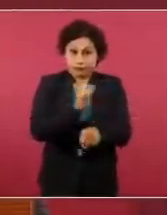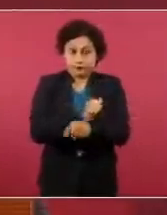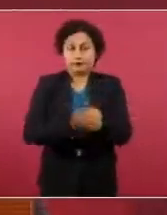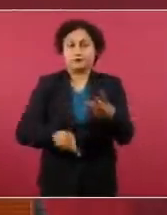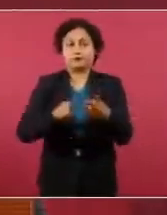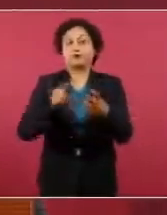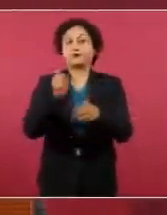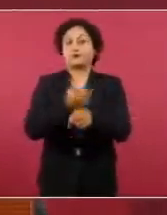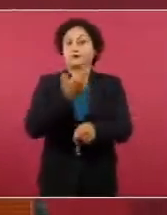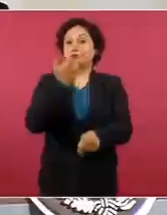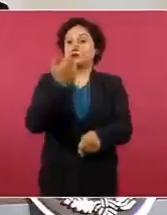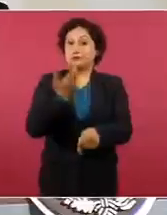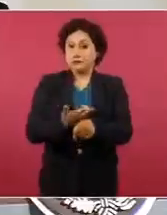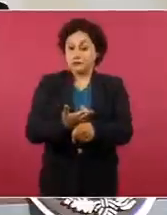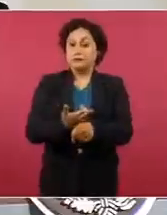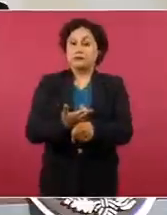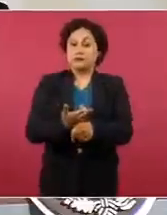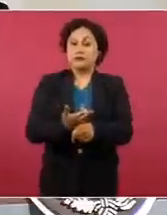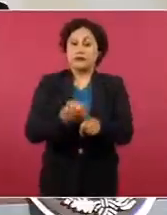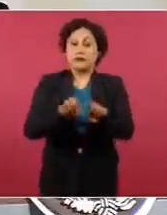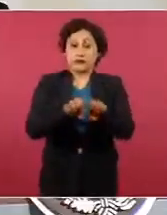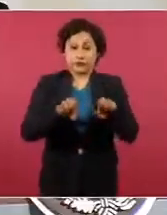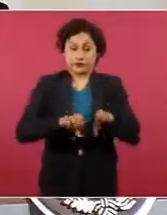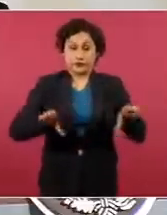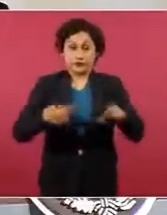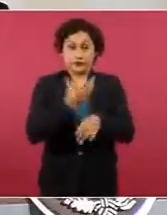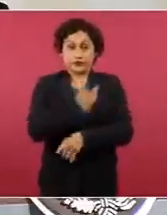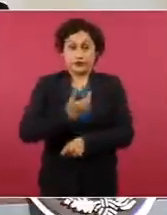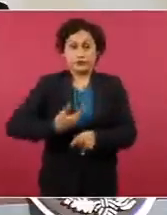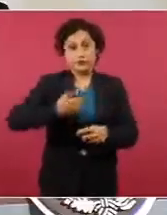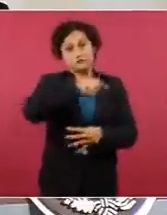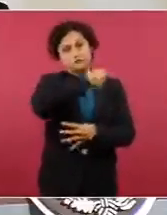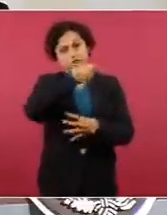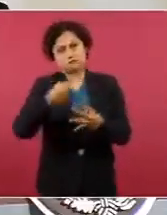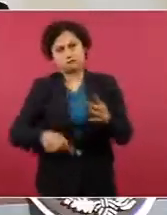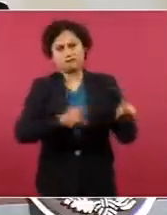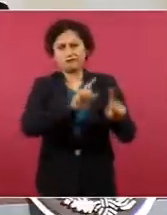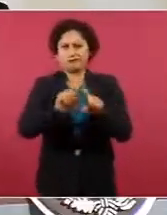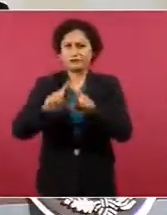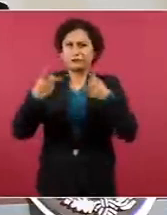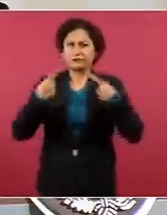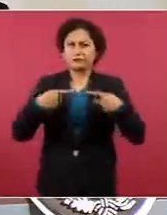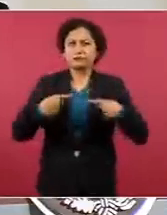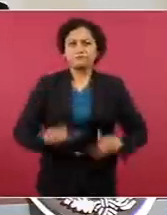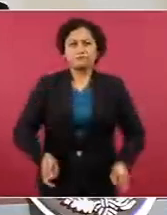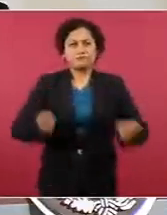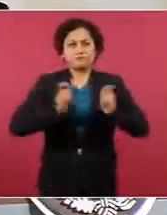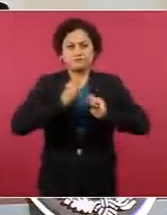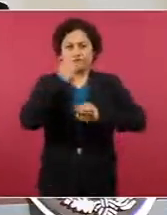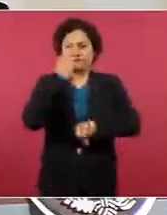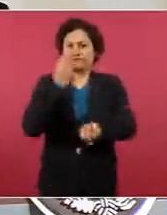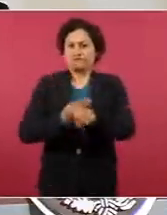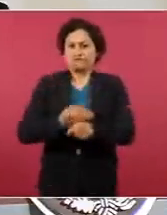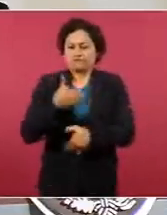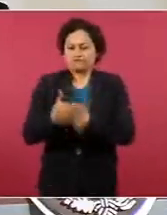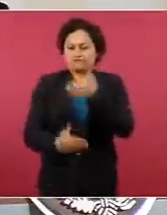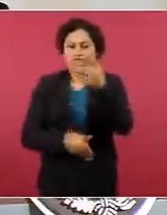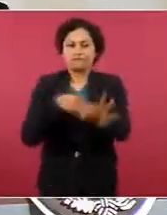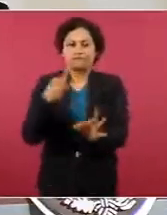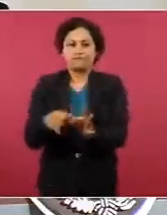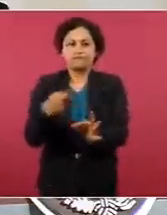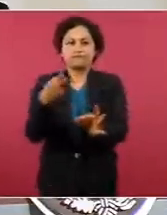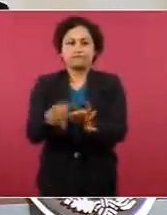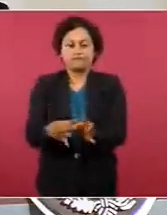esta encomienda con compromiso y entusiasmo. Y sobre todo a las miles de familias que han dado lo